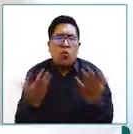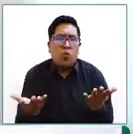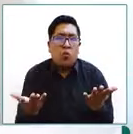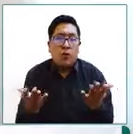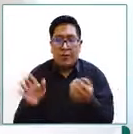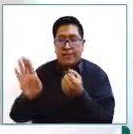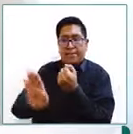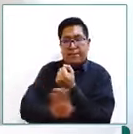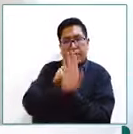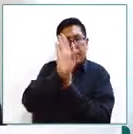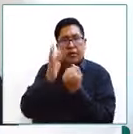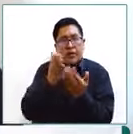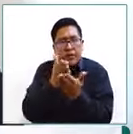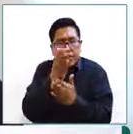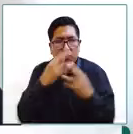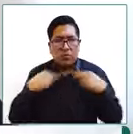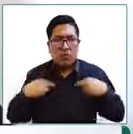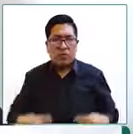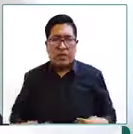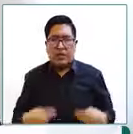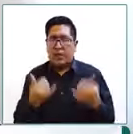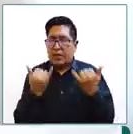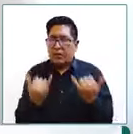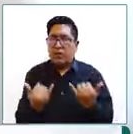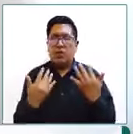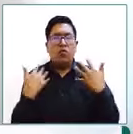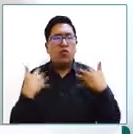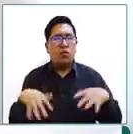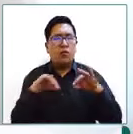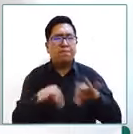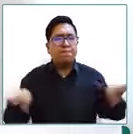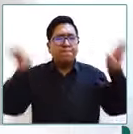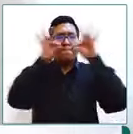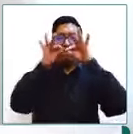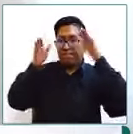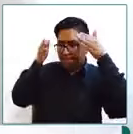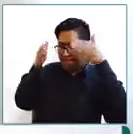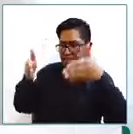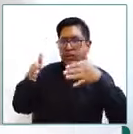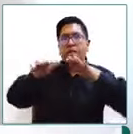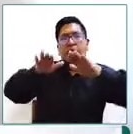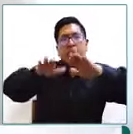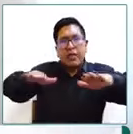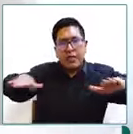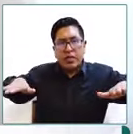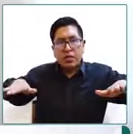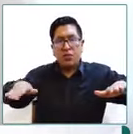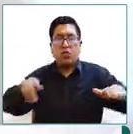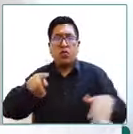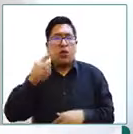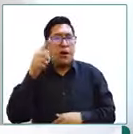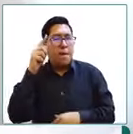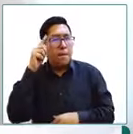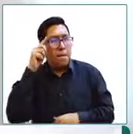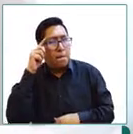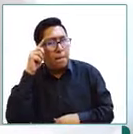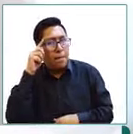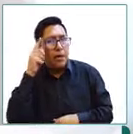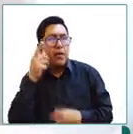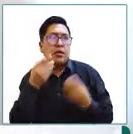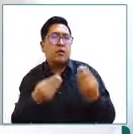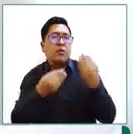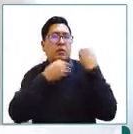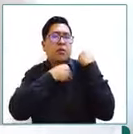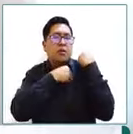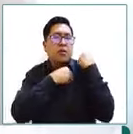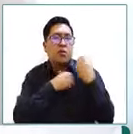defensa de los derechos humanos en este caso particular de las niñas niños y adolescentes no es una exclusividad de